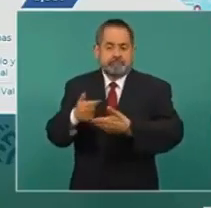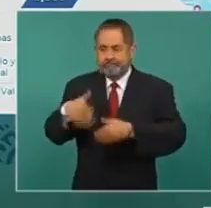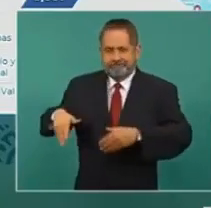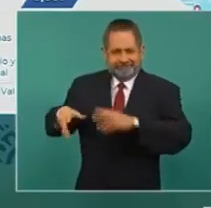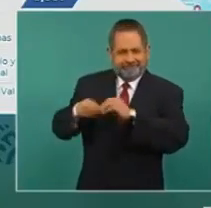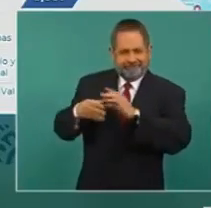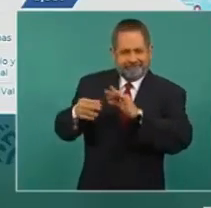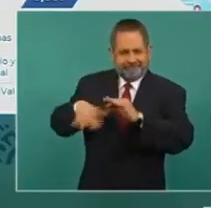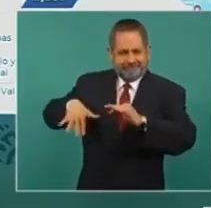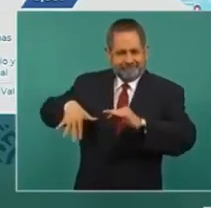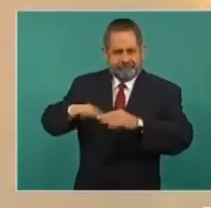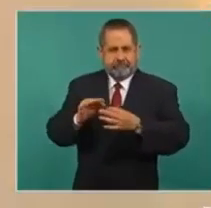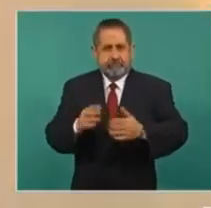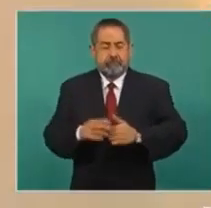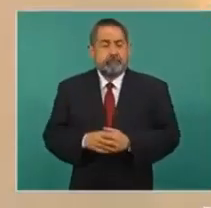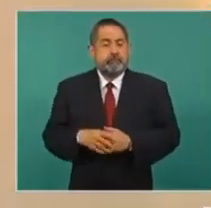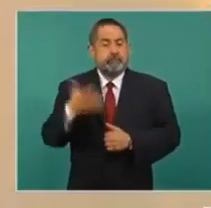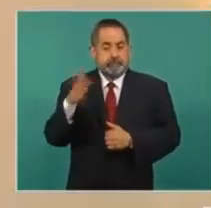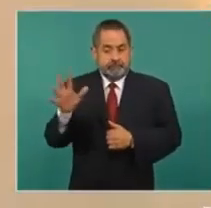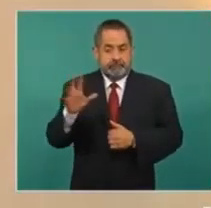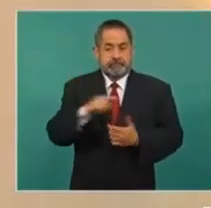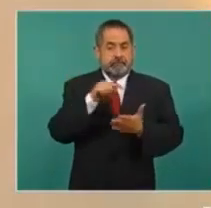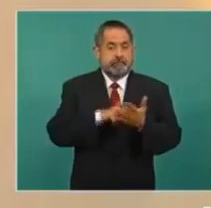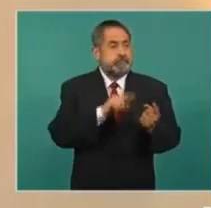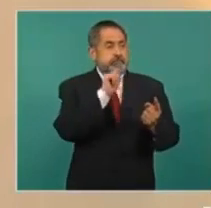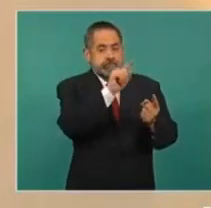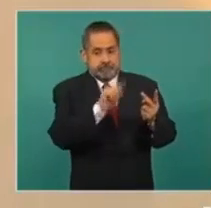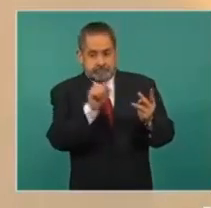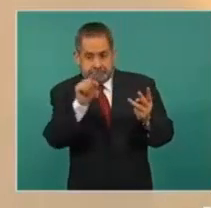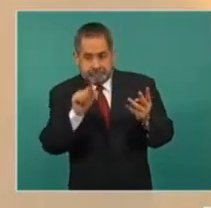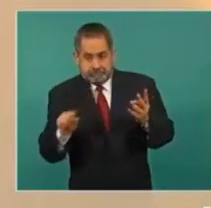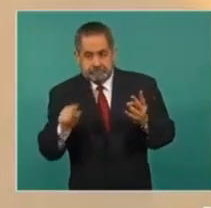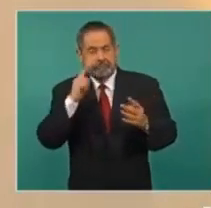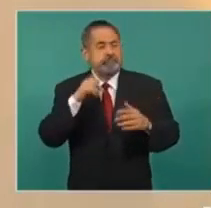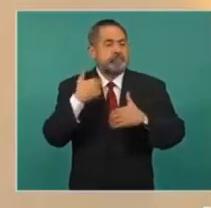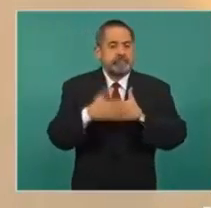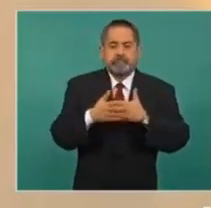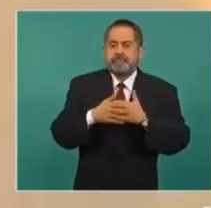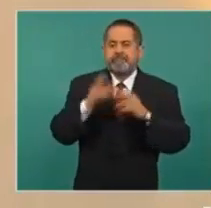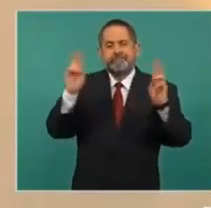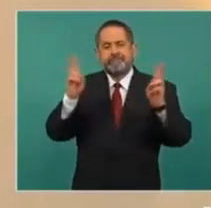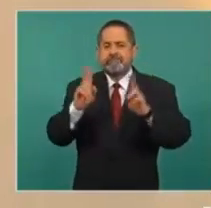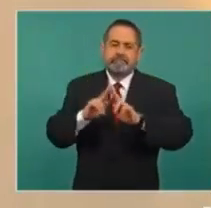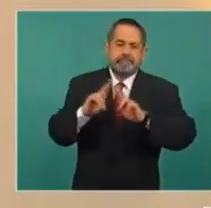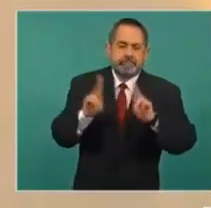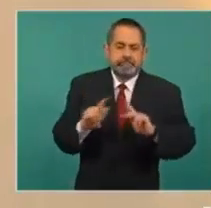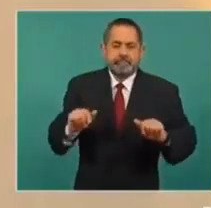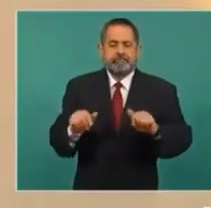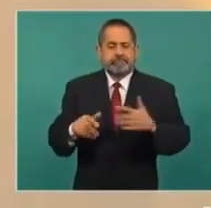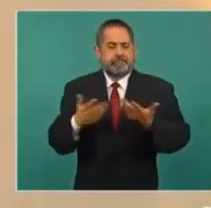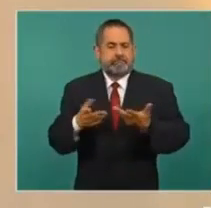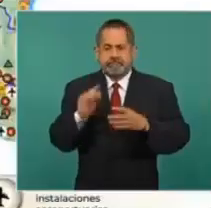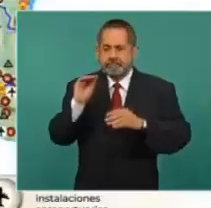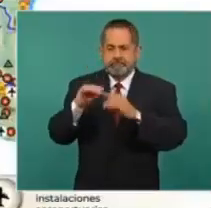el almirante secretario. Estas 10 misiones que son operaciones para la construcción de la paz, la seguridad de instalaciones